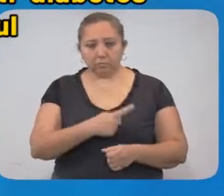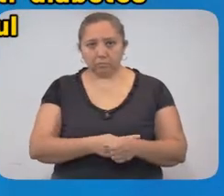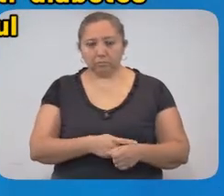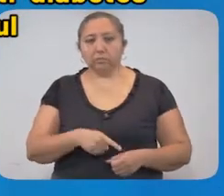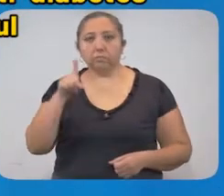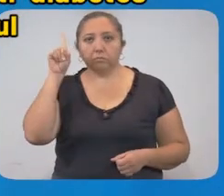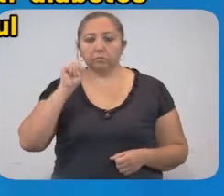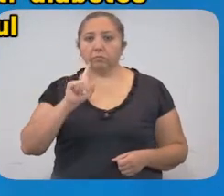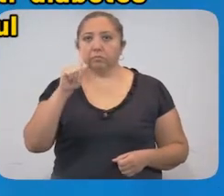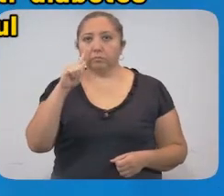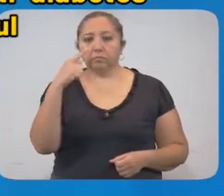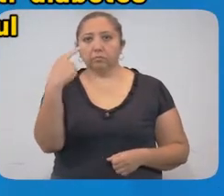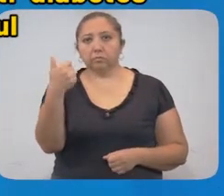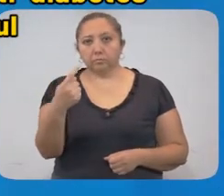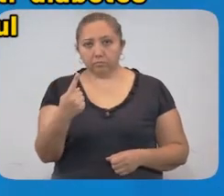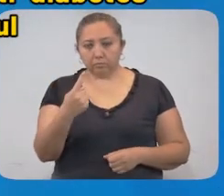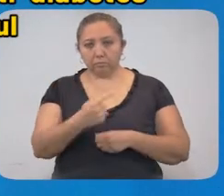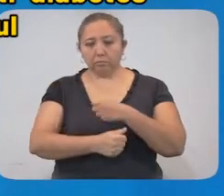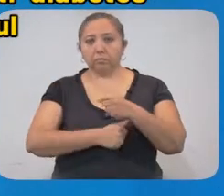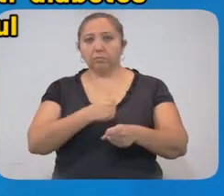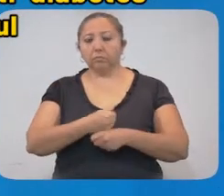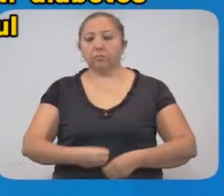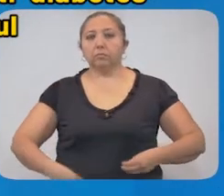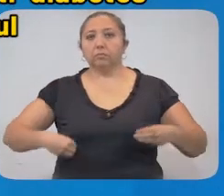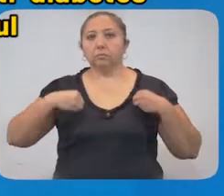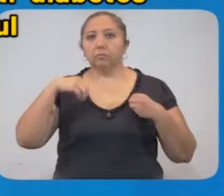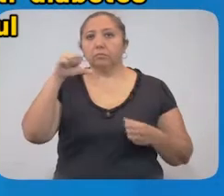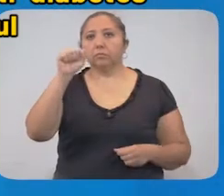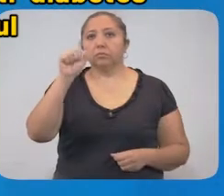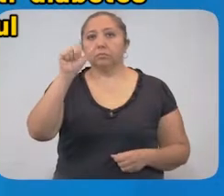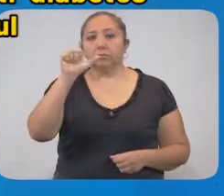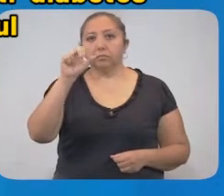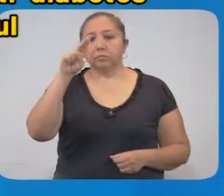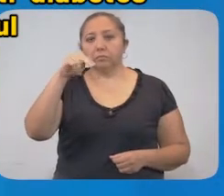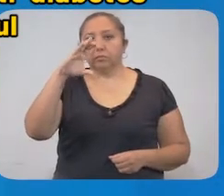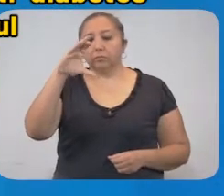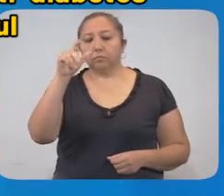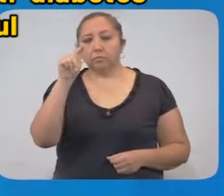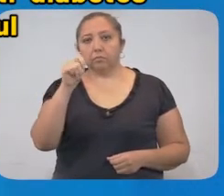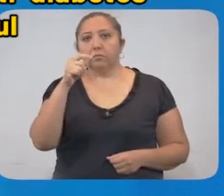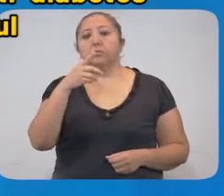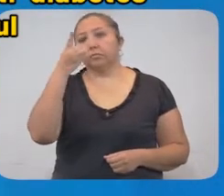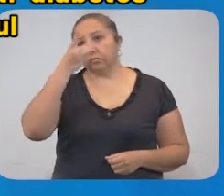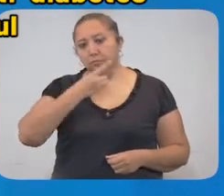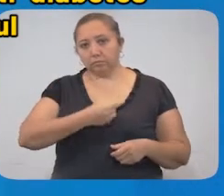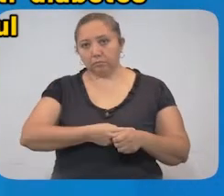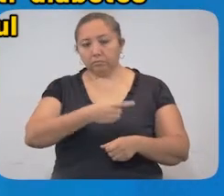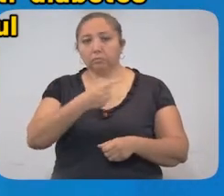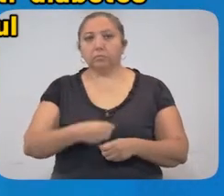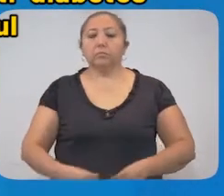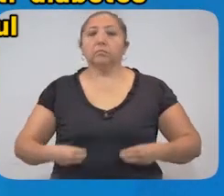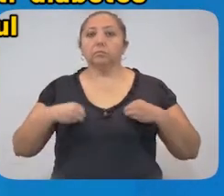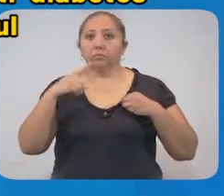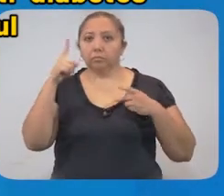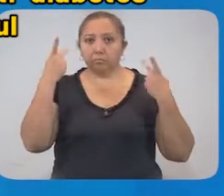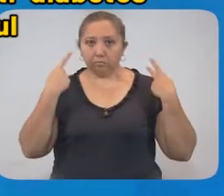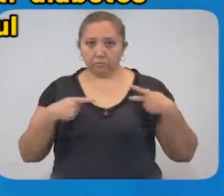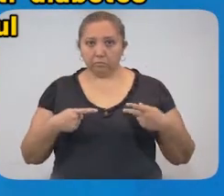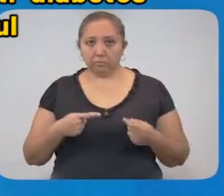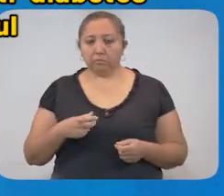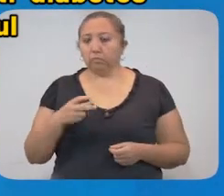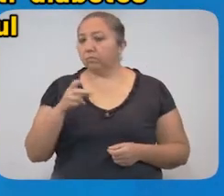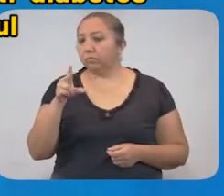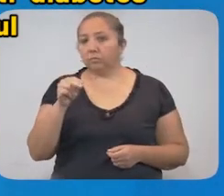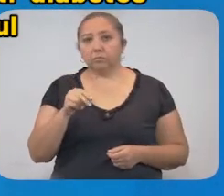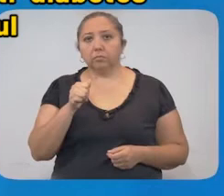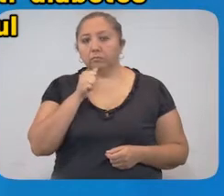Mujer de 71 años, originario y residente de Sanacat, con antecedentes de diabetes e hipertensión. Vivía con una persona que no